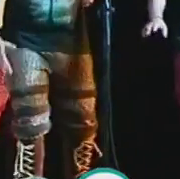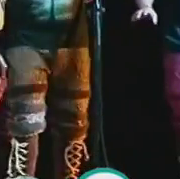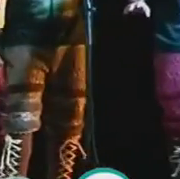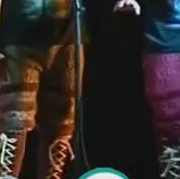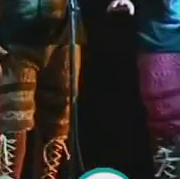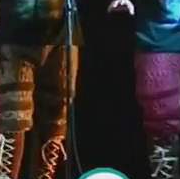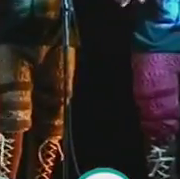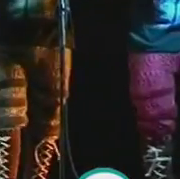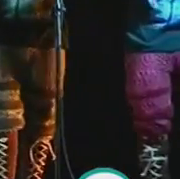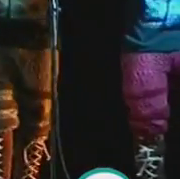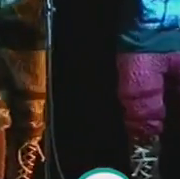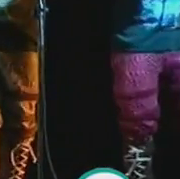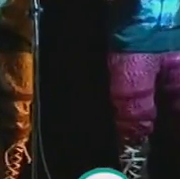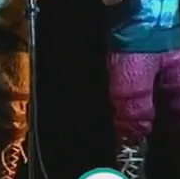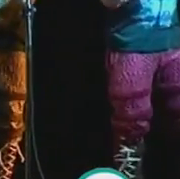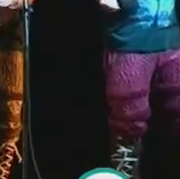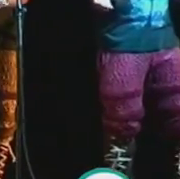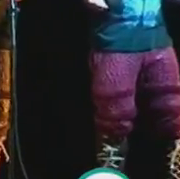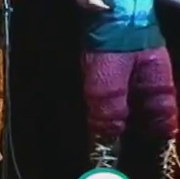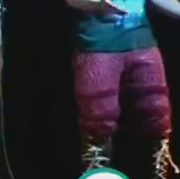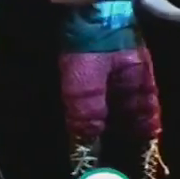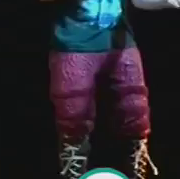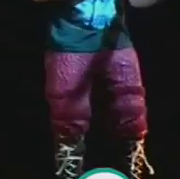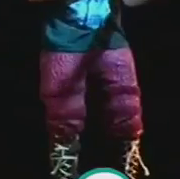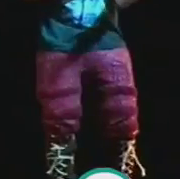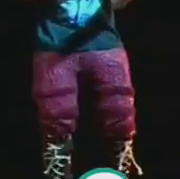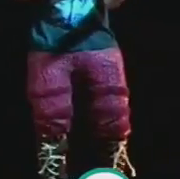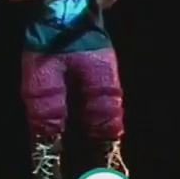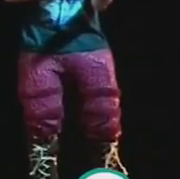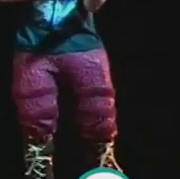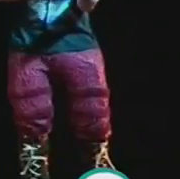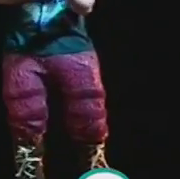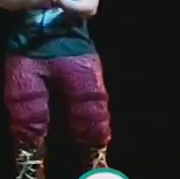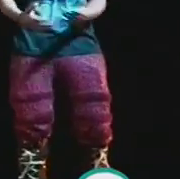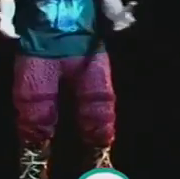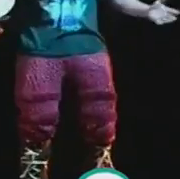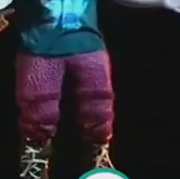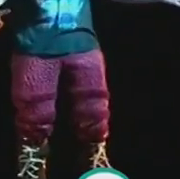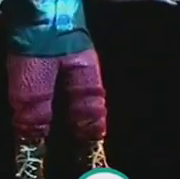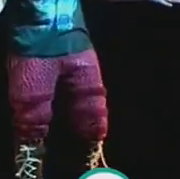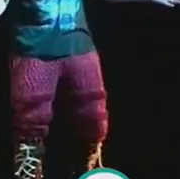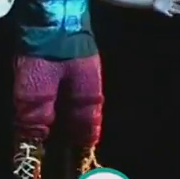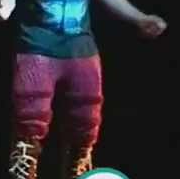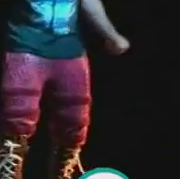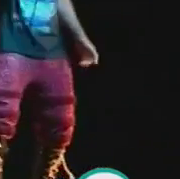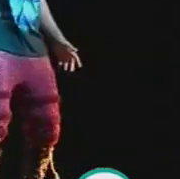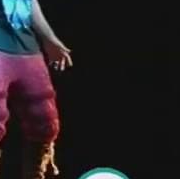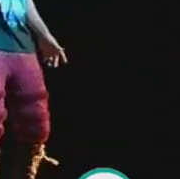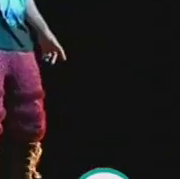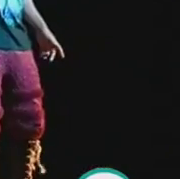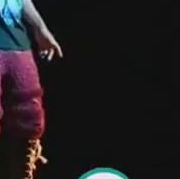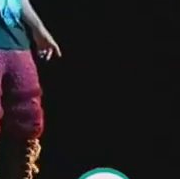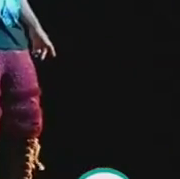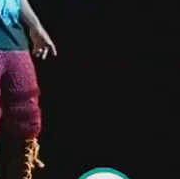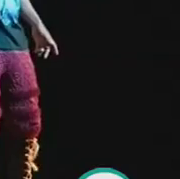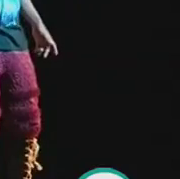en la tarde besó, nos mirábamos rojo, cada cual del brazo de su amor. A